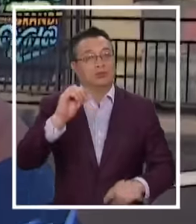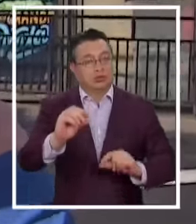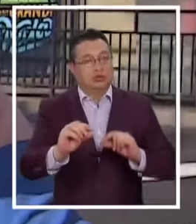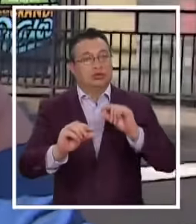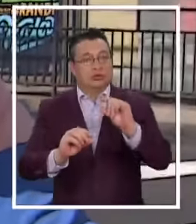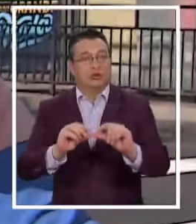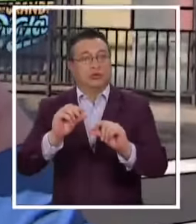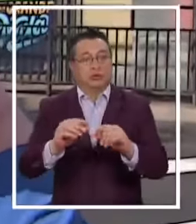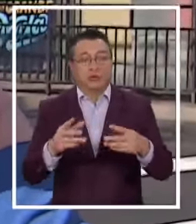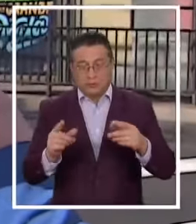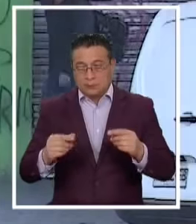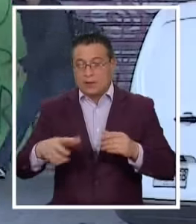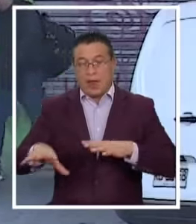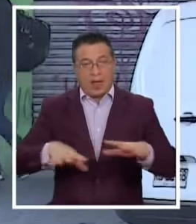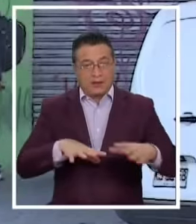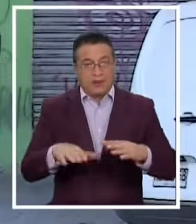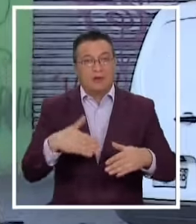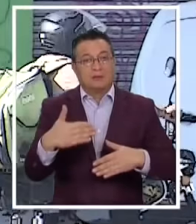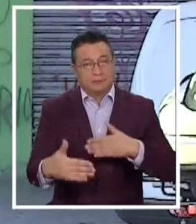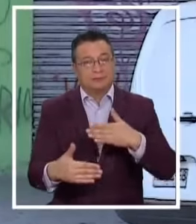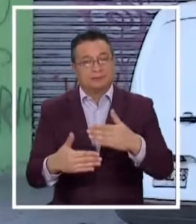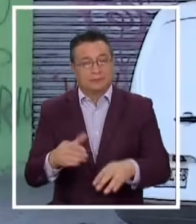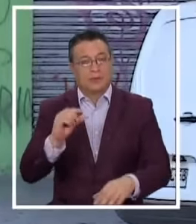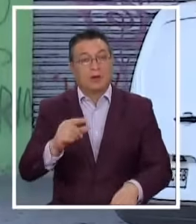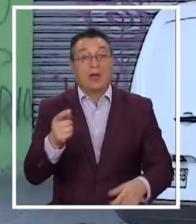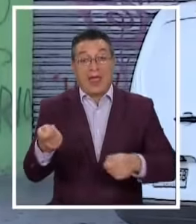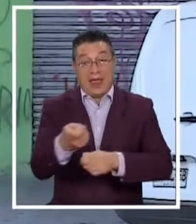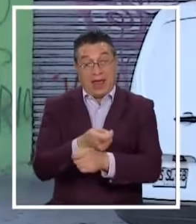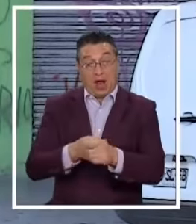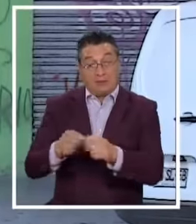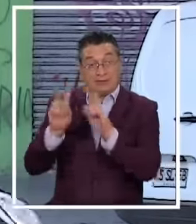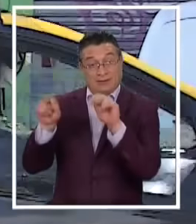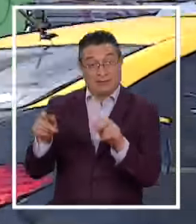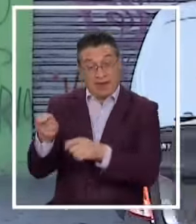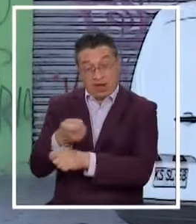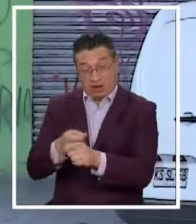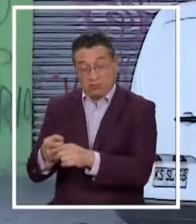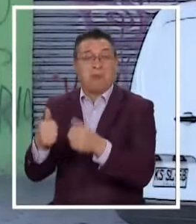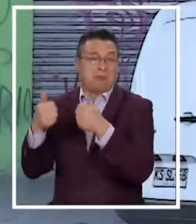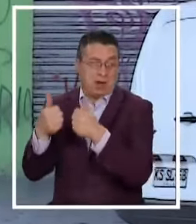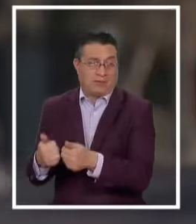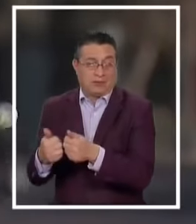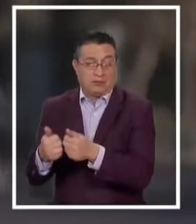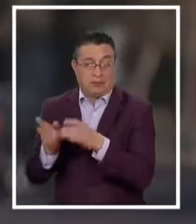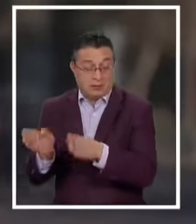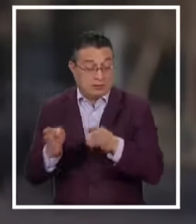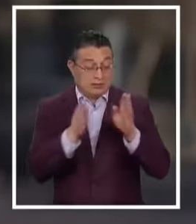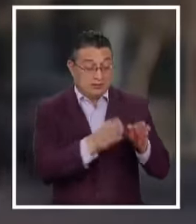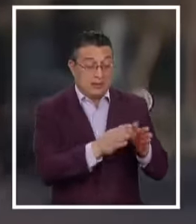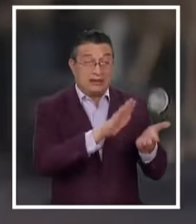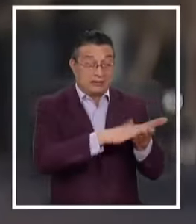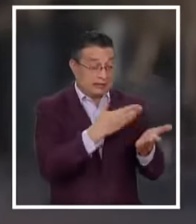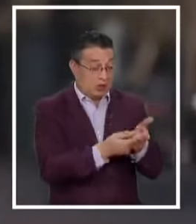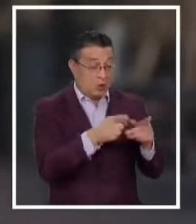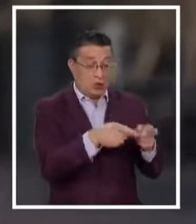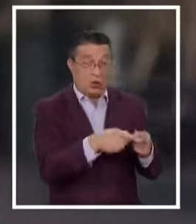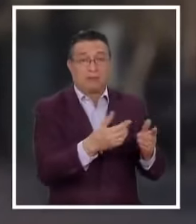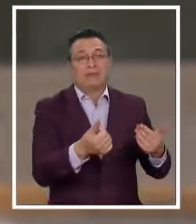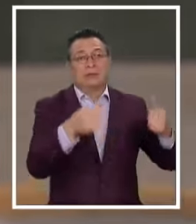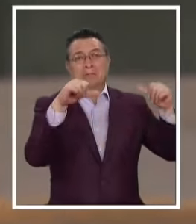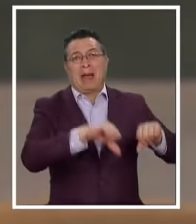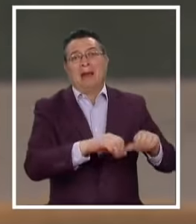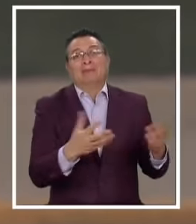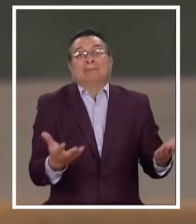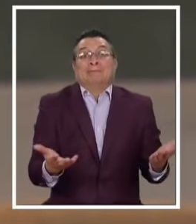Hay que ir retomando Ciertas actividades Si lo miramos Económicamente Está bien Si lo miramos Sanitariamente De